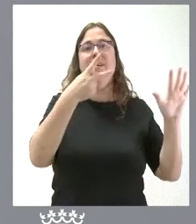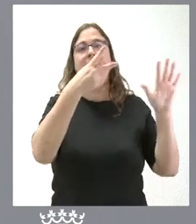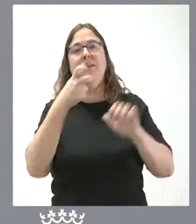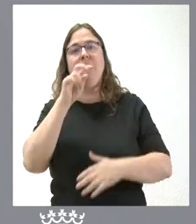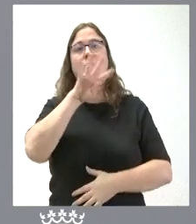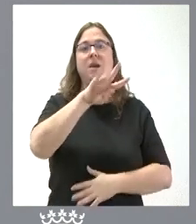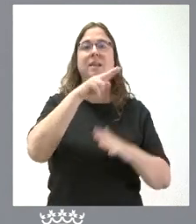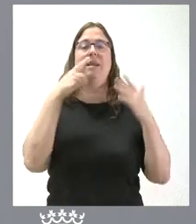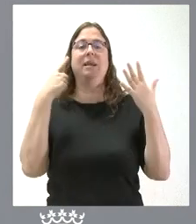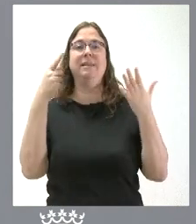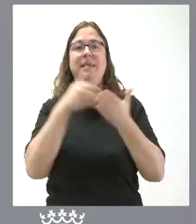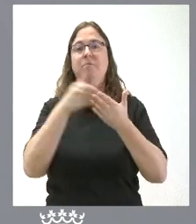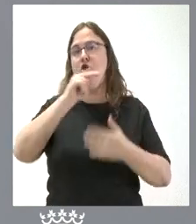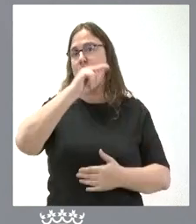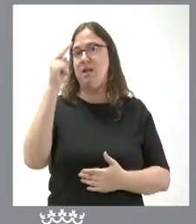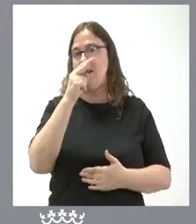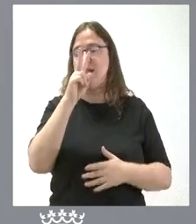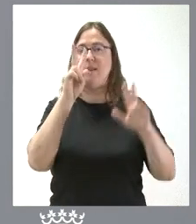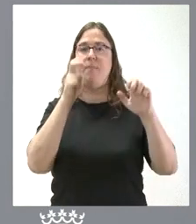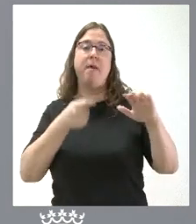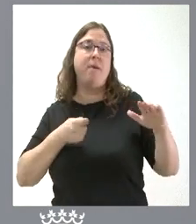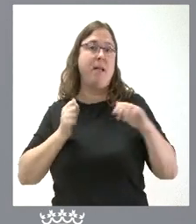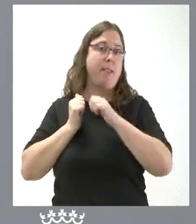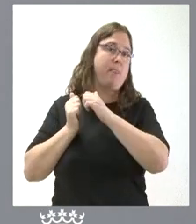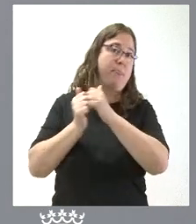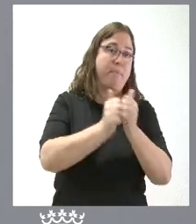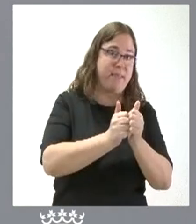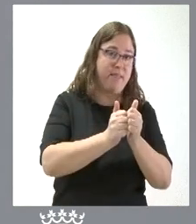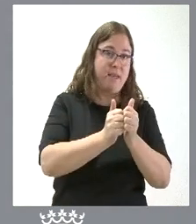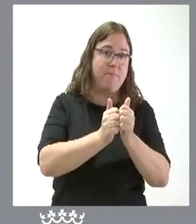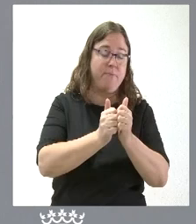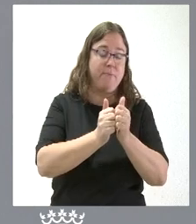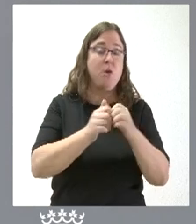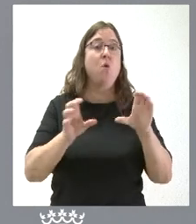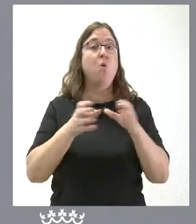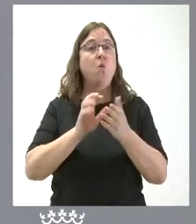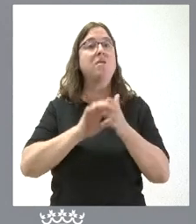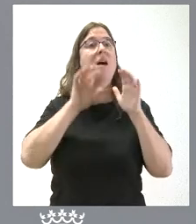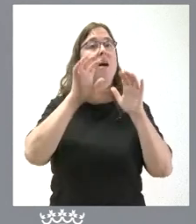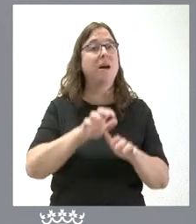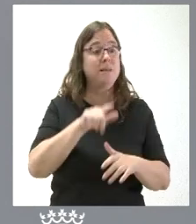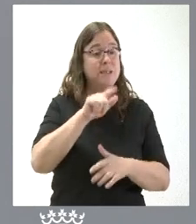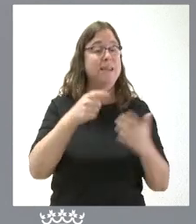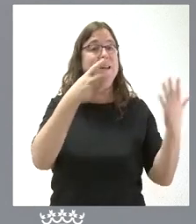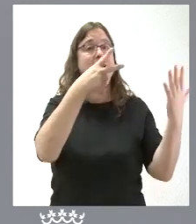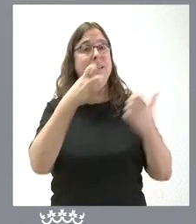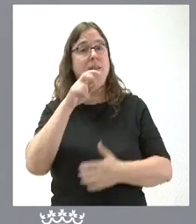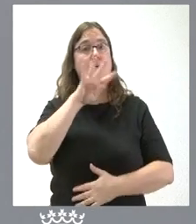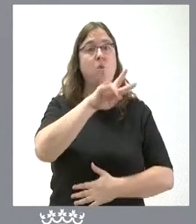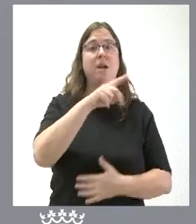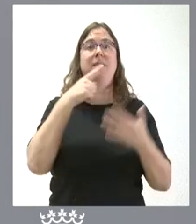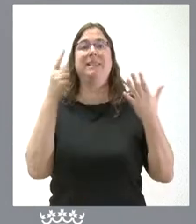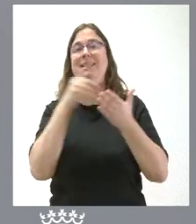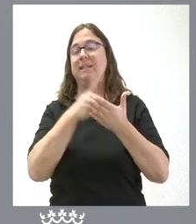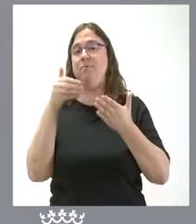millones de euros en dependencia la Junta de Castilla y León de estos 746 millones pone